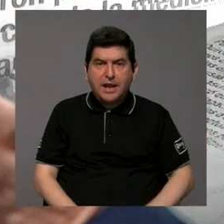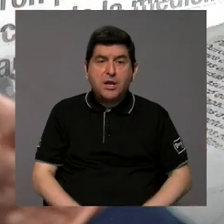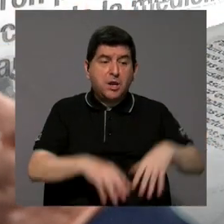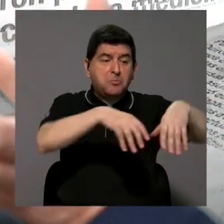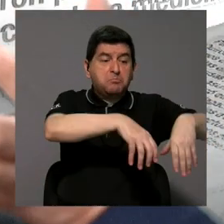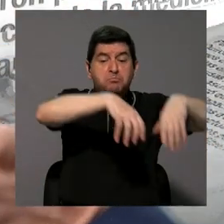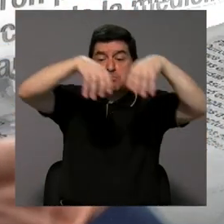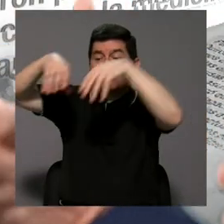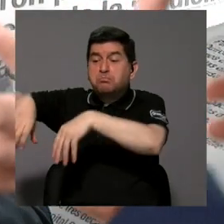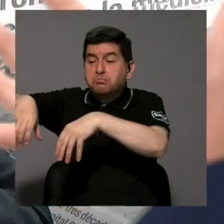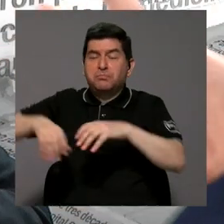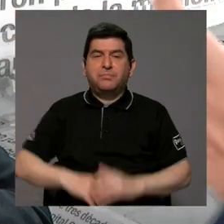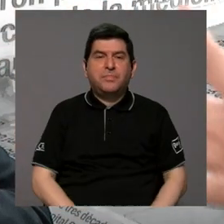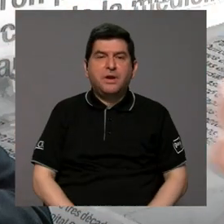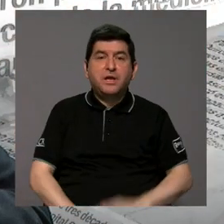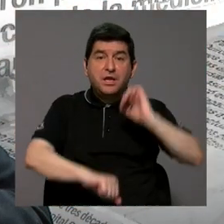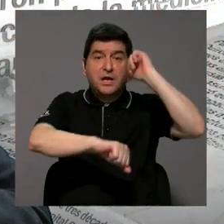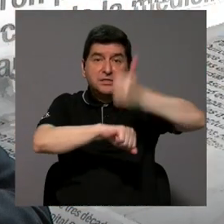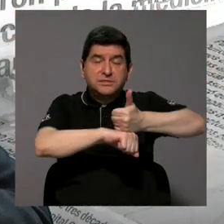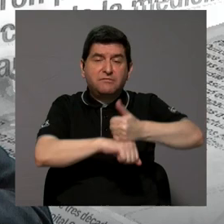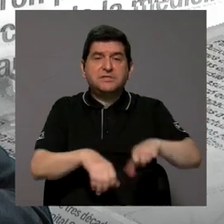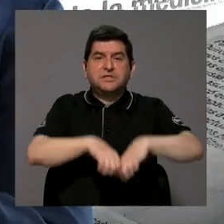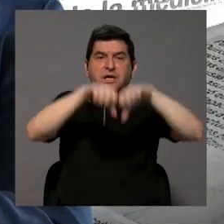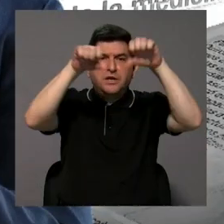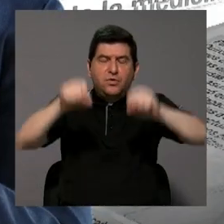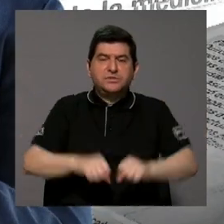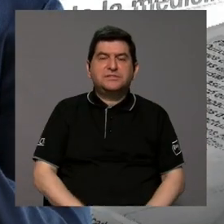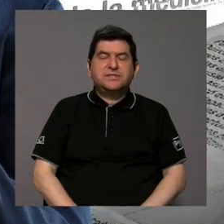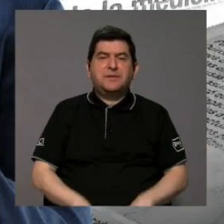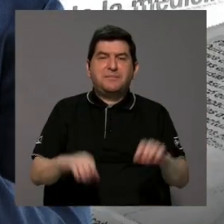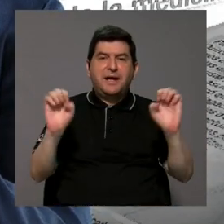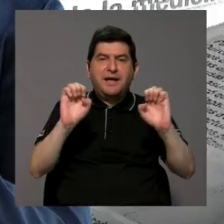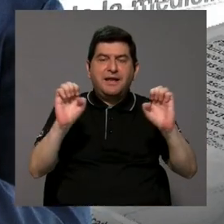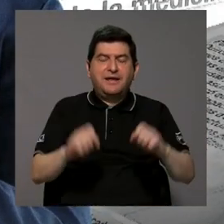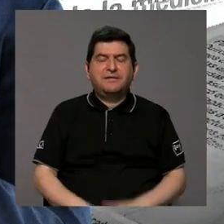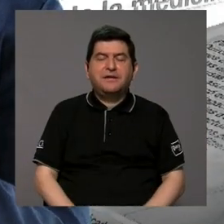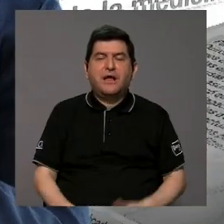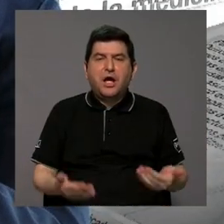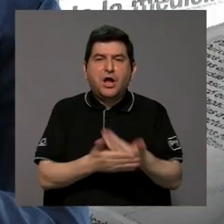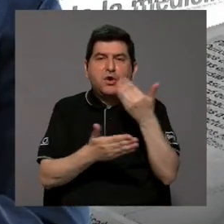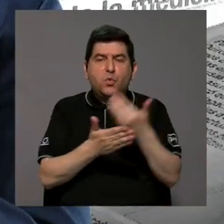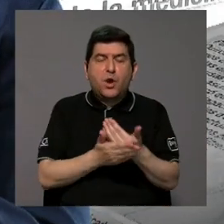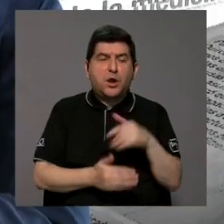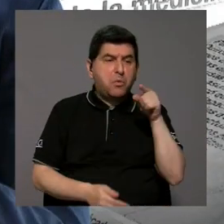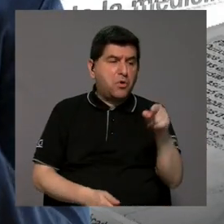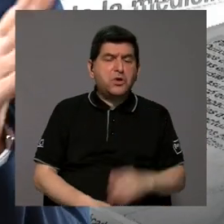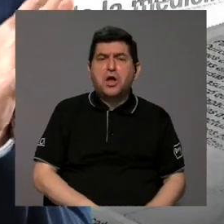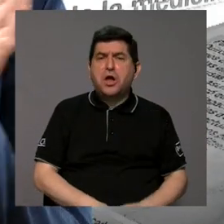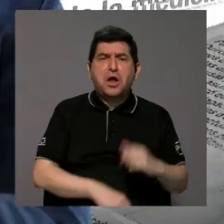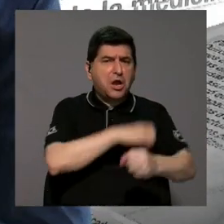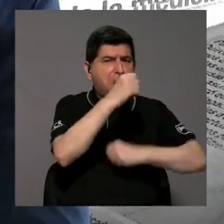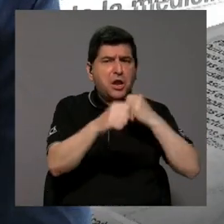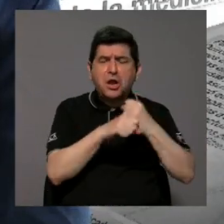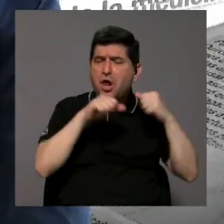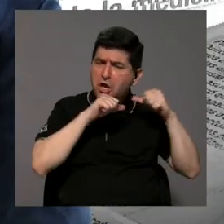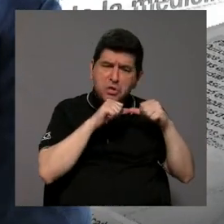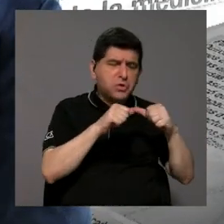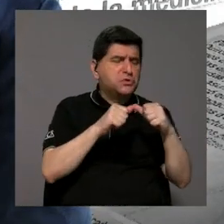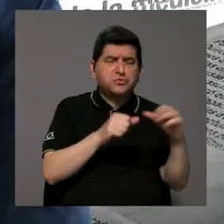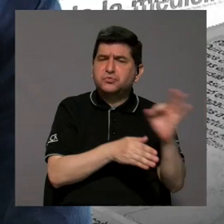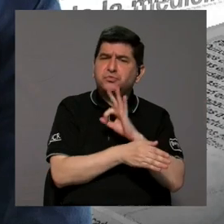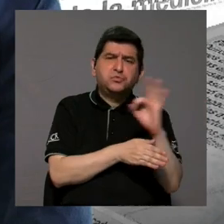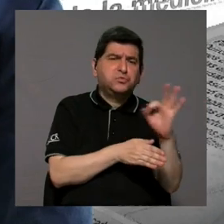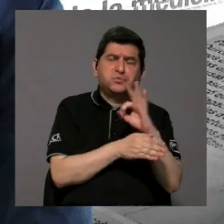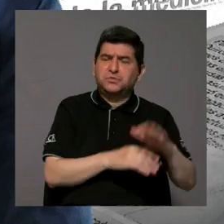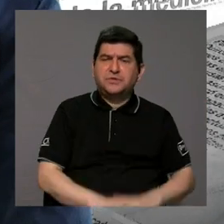quitar y se puede instalar un sistema de energía nuevo y el vehículo puede operar los años que sean